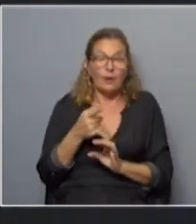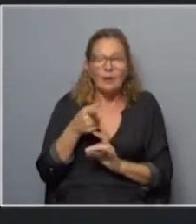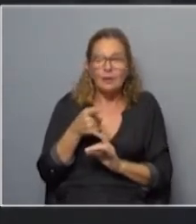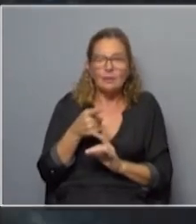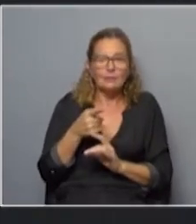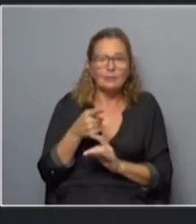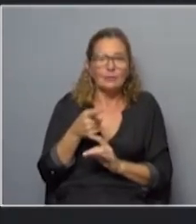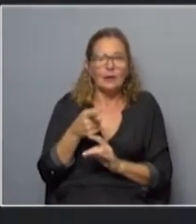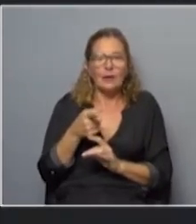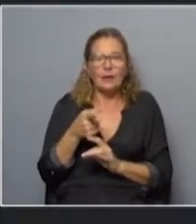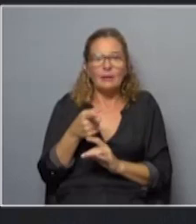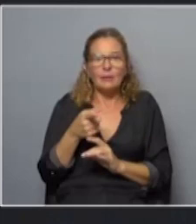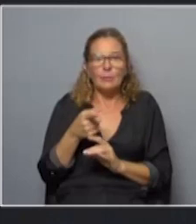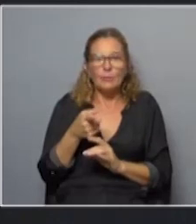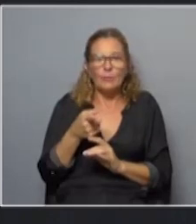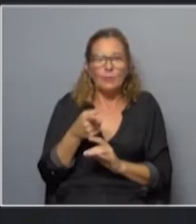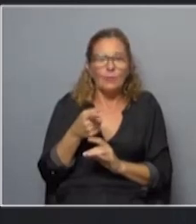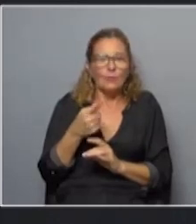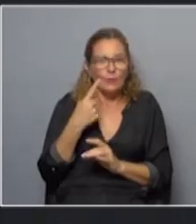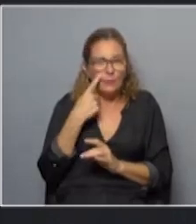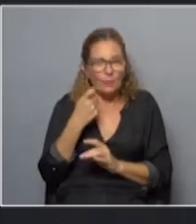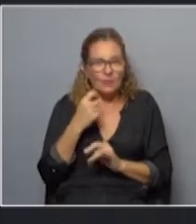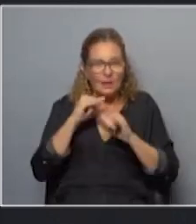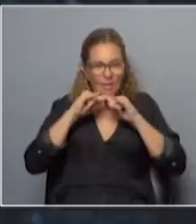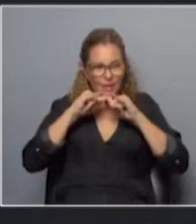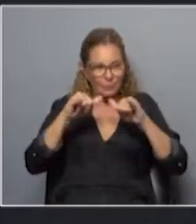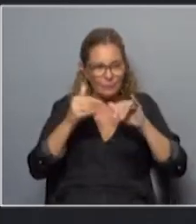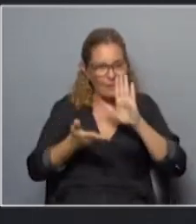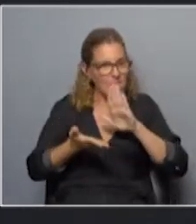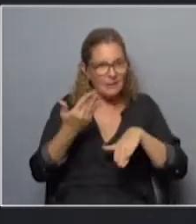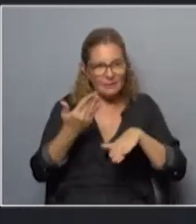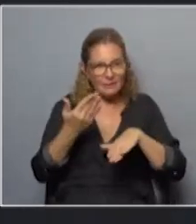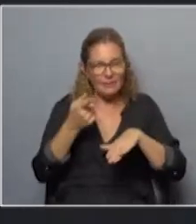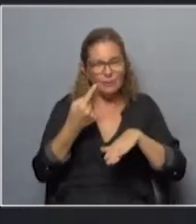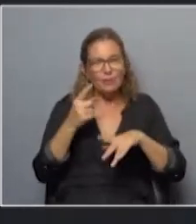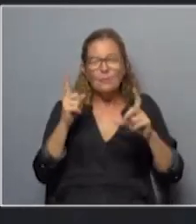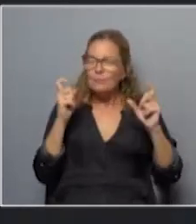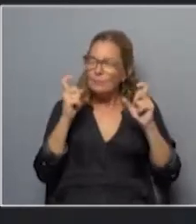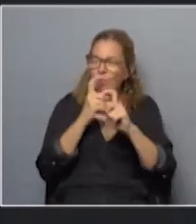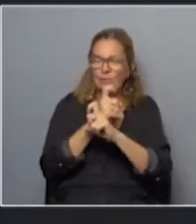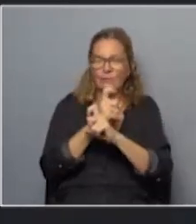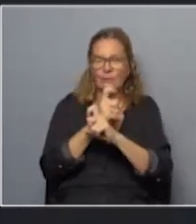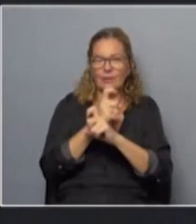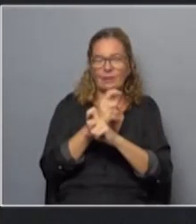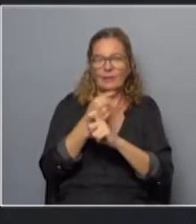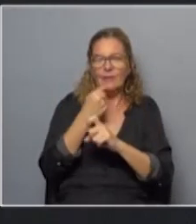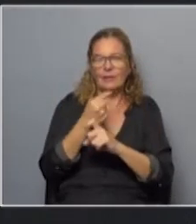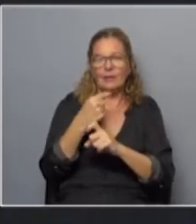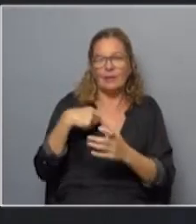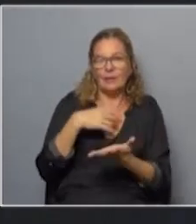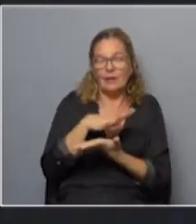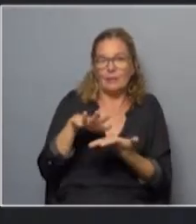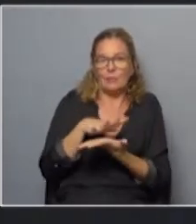nosotros tenemos la mayor parte de denuncias y nos es muy dificultoso acreditar esas